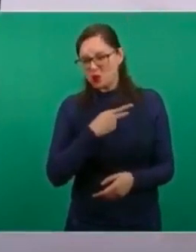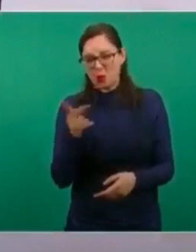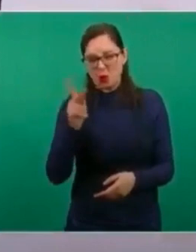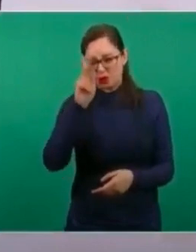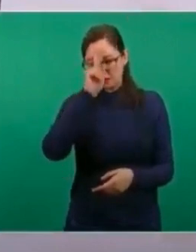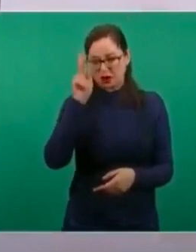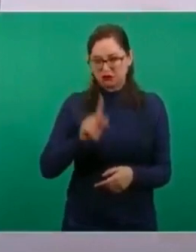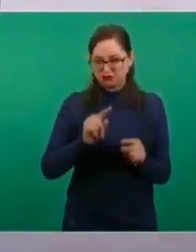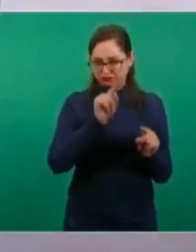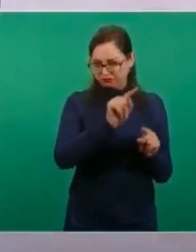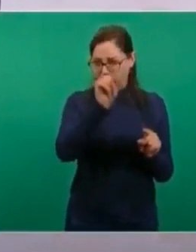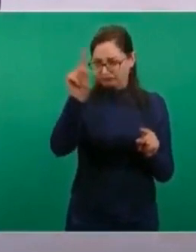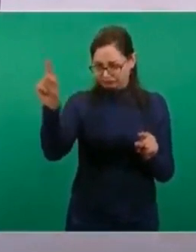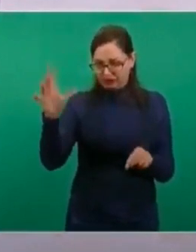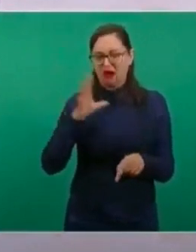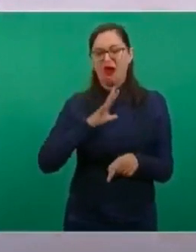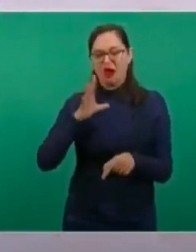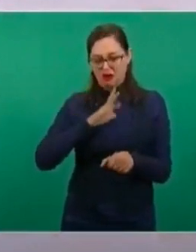México,